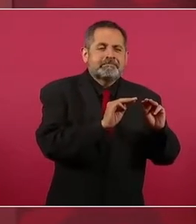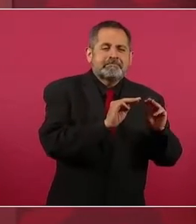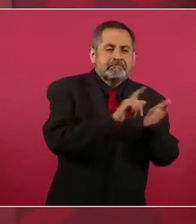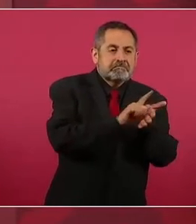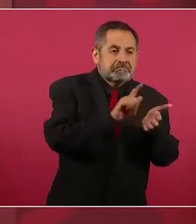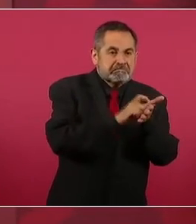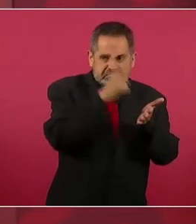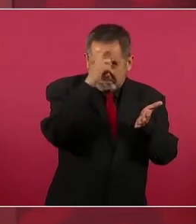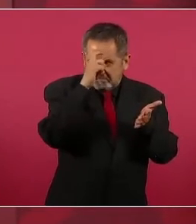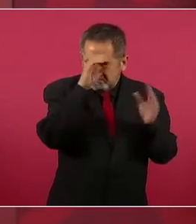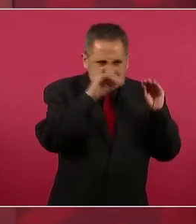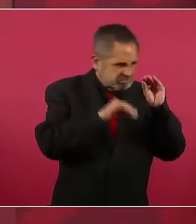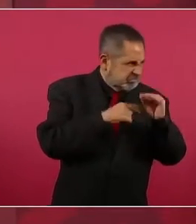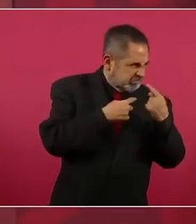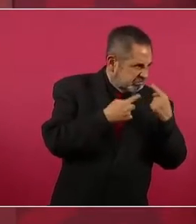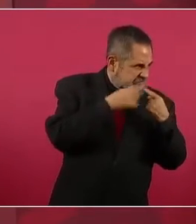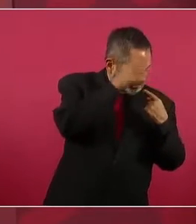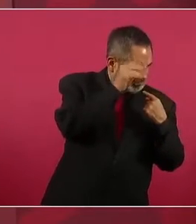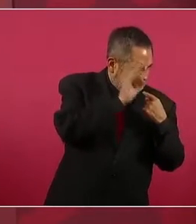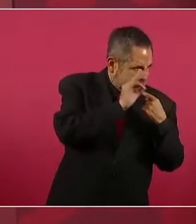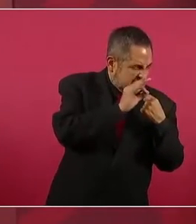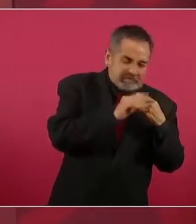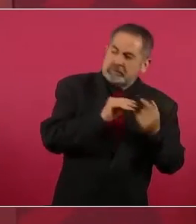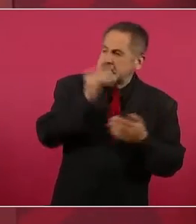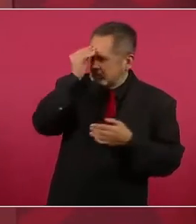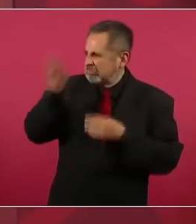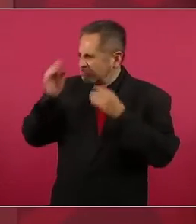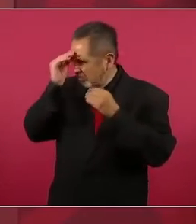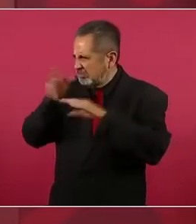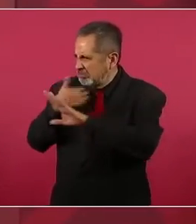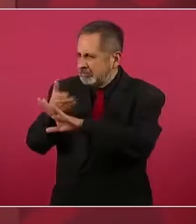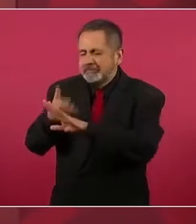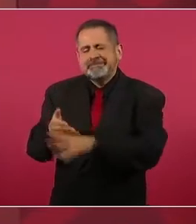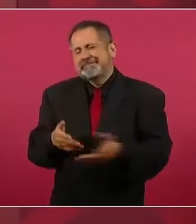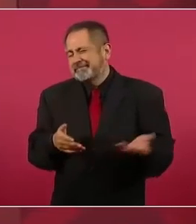eso debería dar vergüenza.